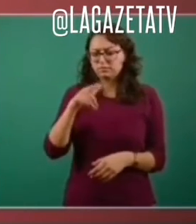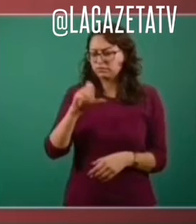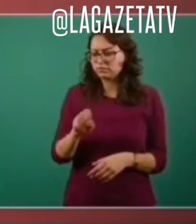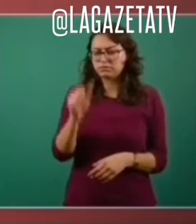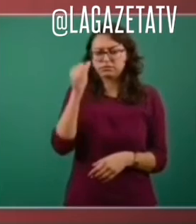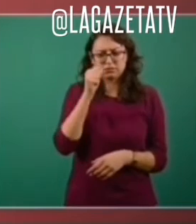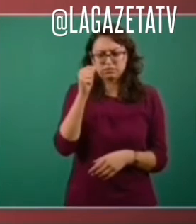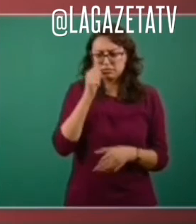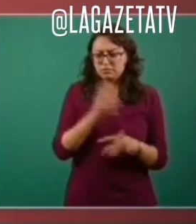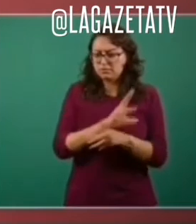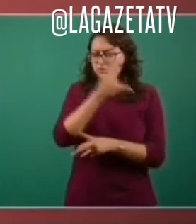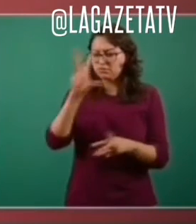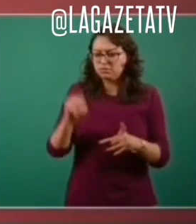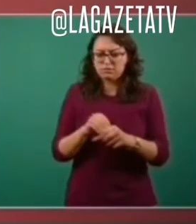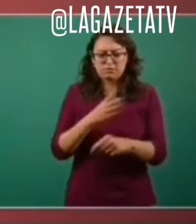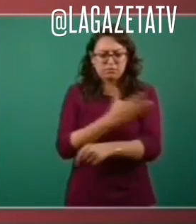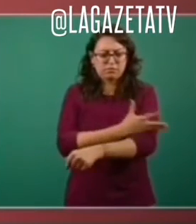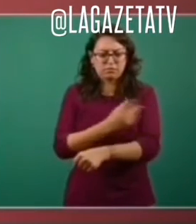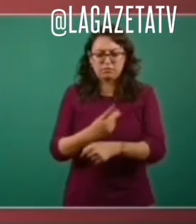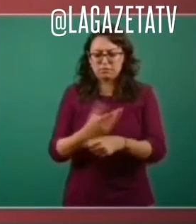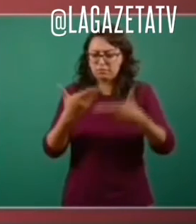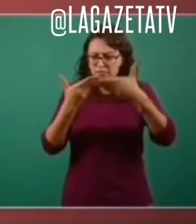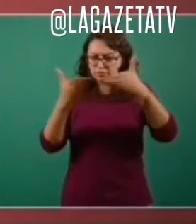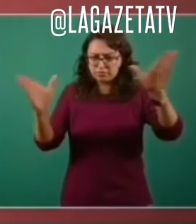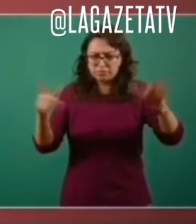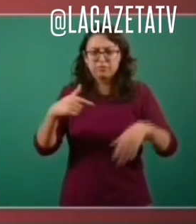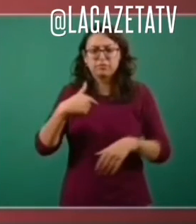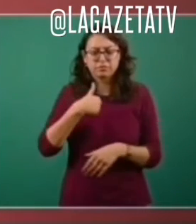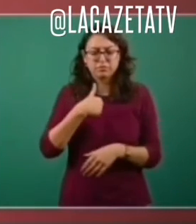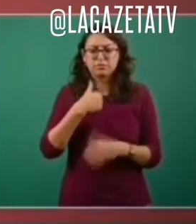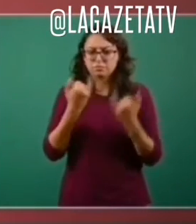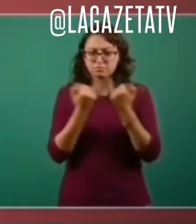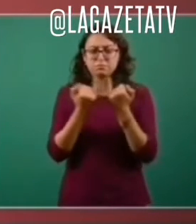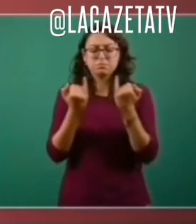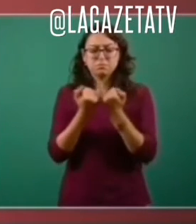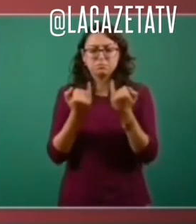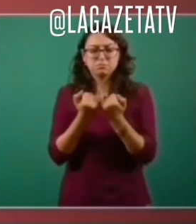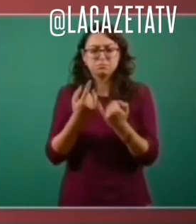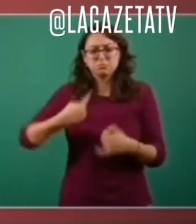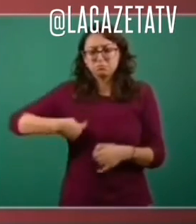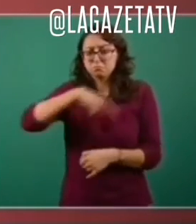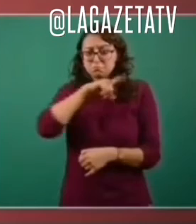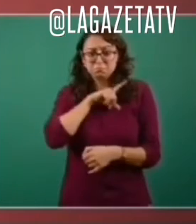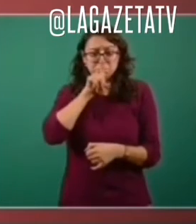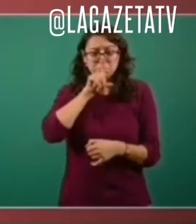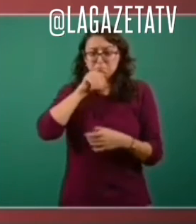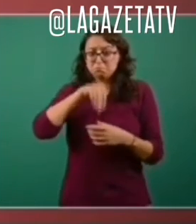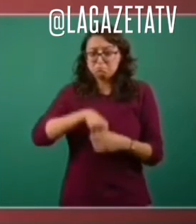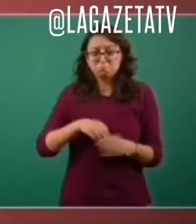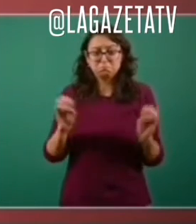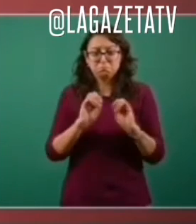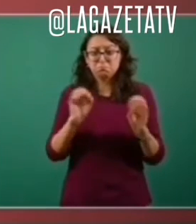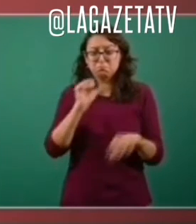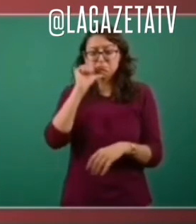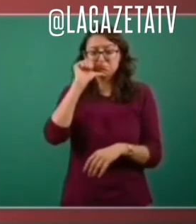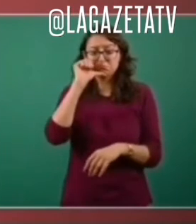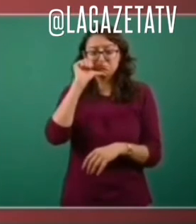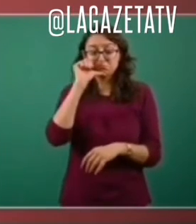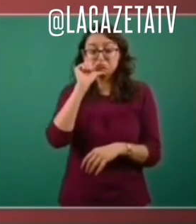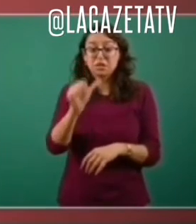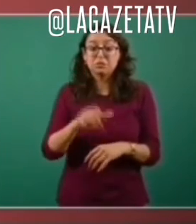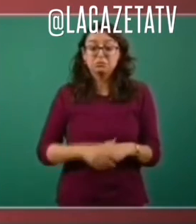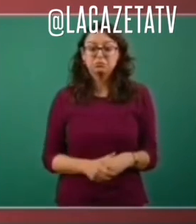transparencia plena, que ahora me tomo la libertad de citar. Y en ese sentido no tengo nada que guardar. Aprovecho para dar el parte